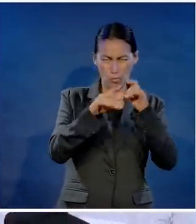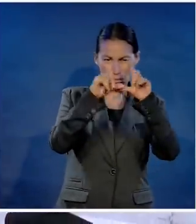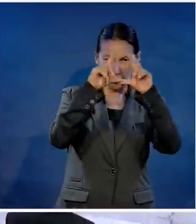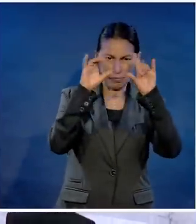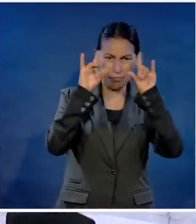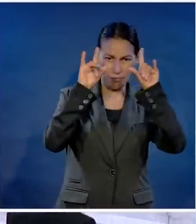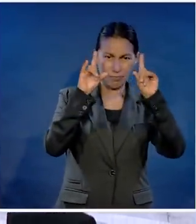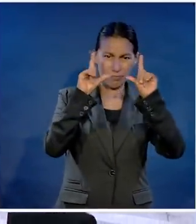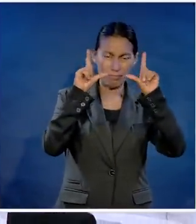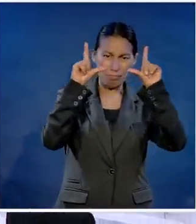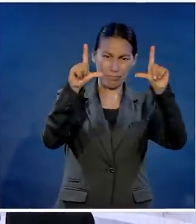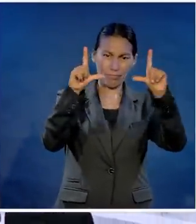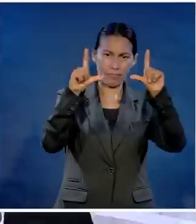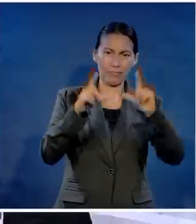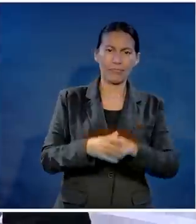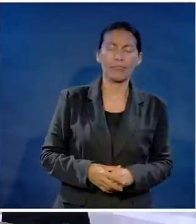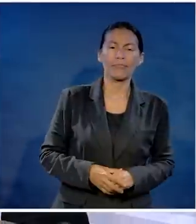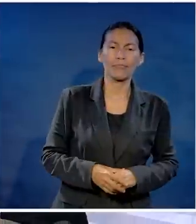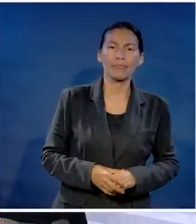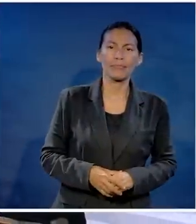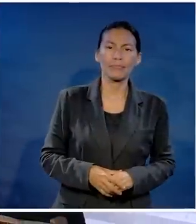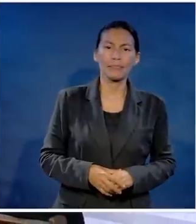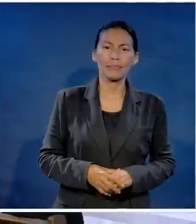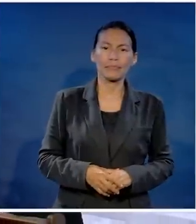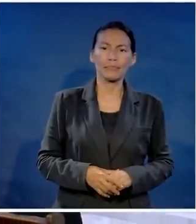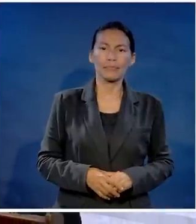Les voy a mostrar una última foto.